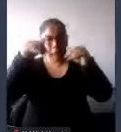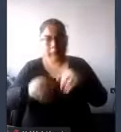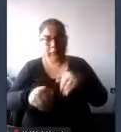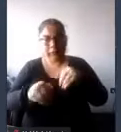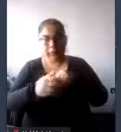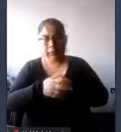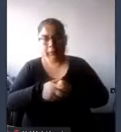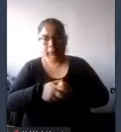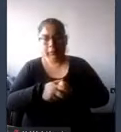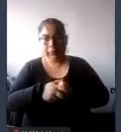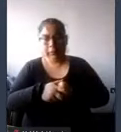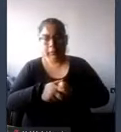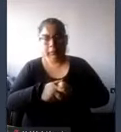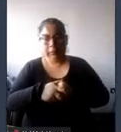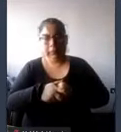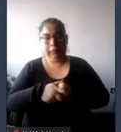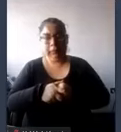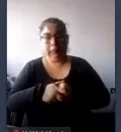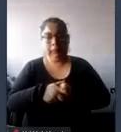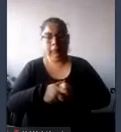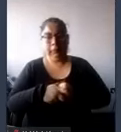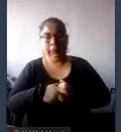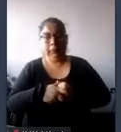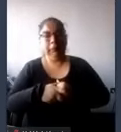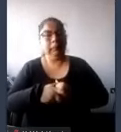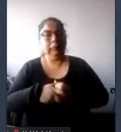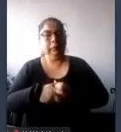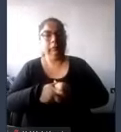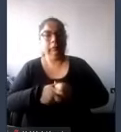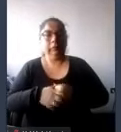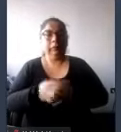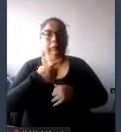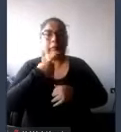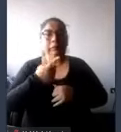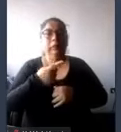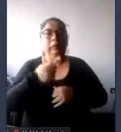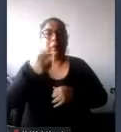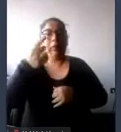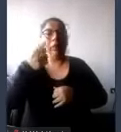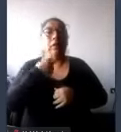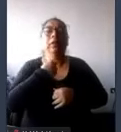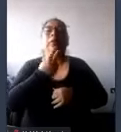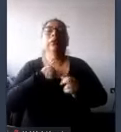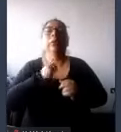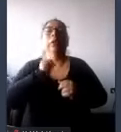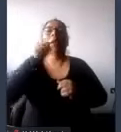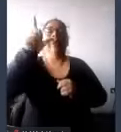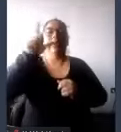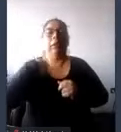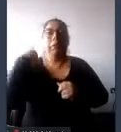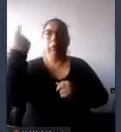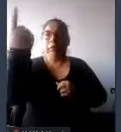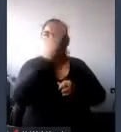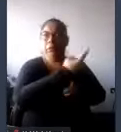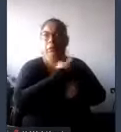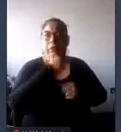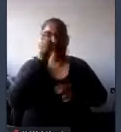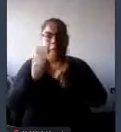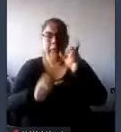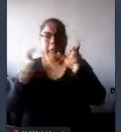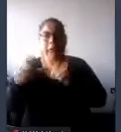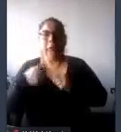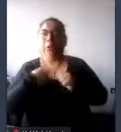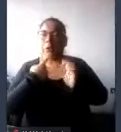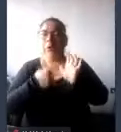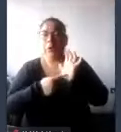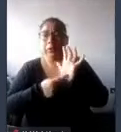pero a mí me han llegado a preguntar así además en voz alta y delante de todo el mundo este en el en el